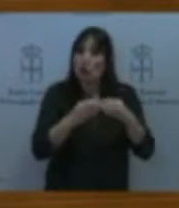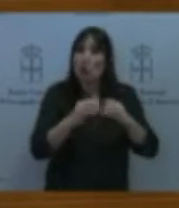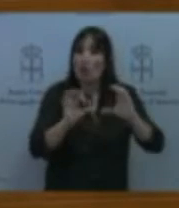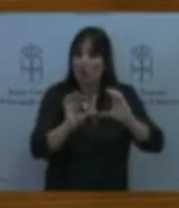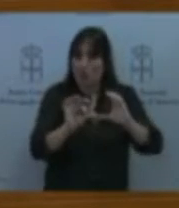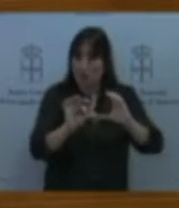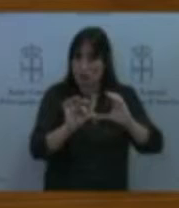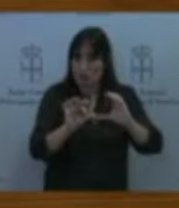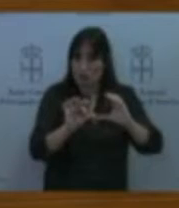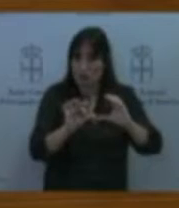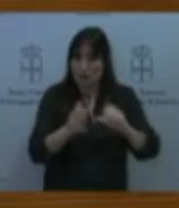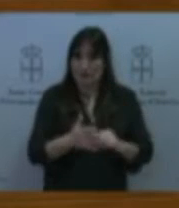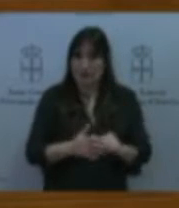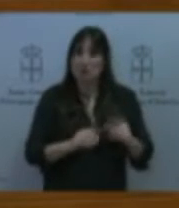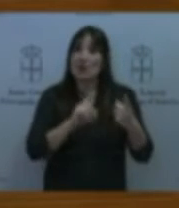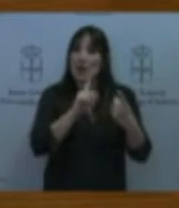que decía